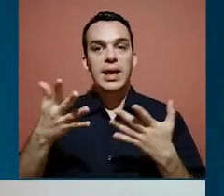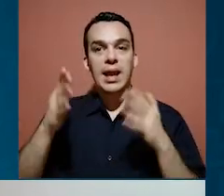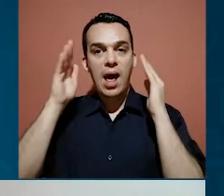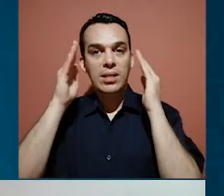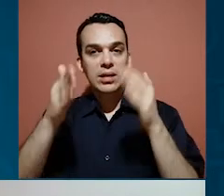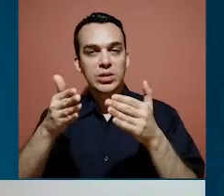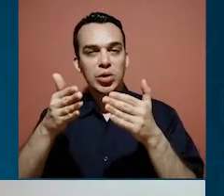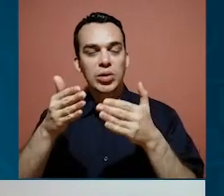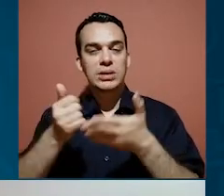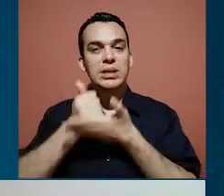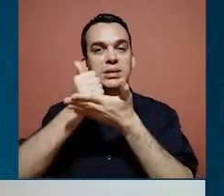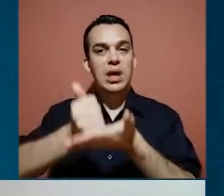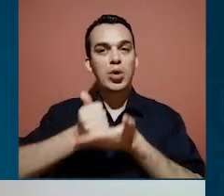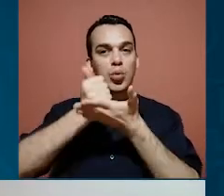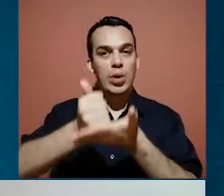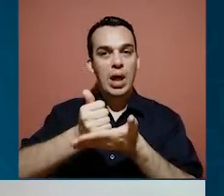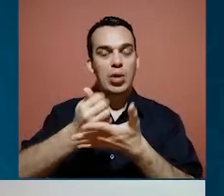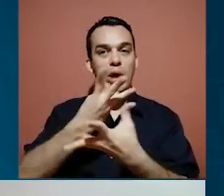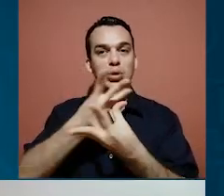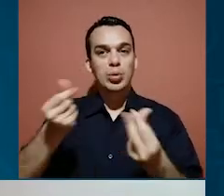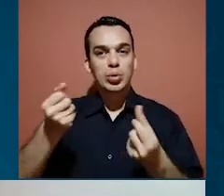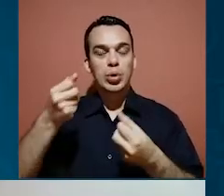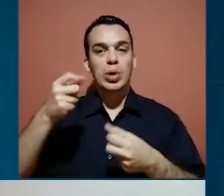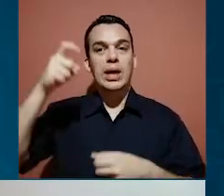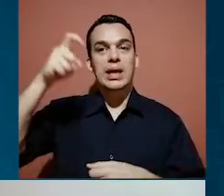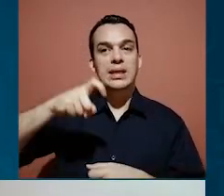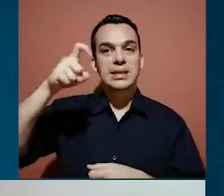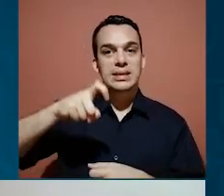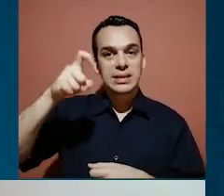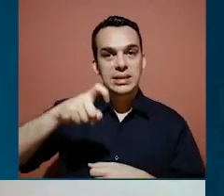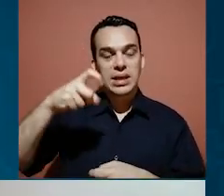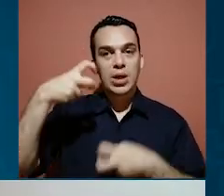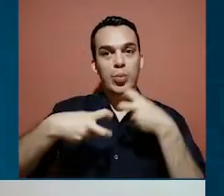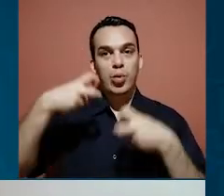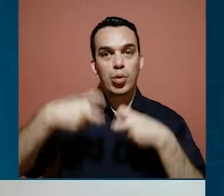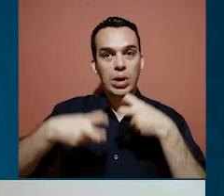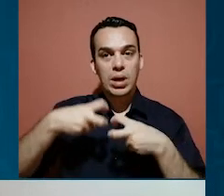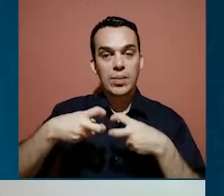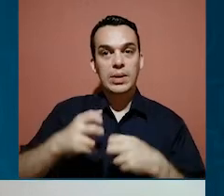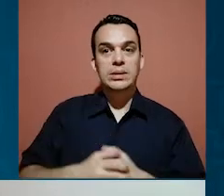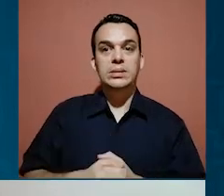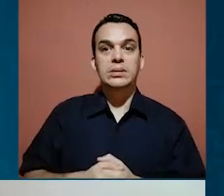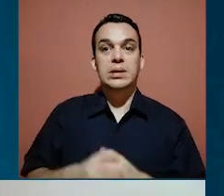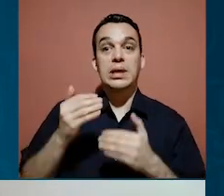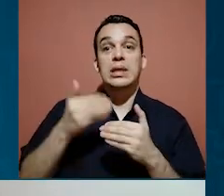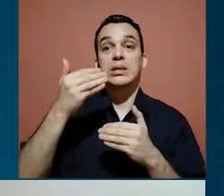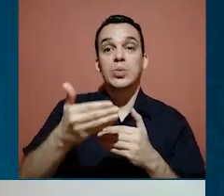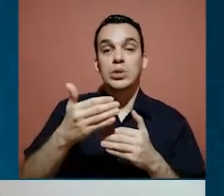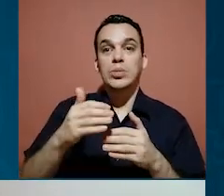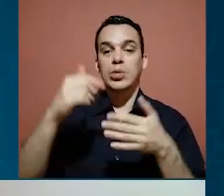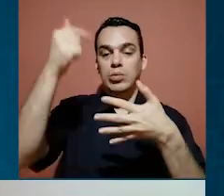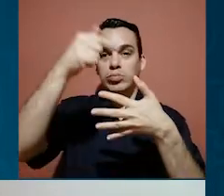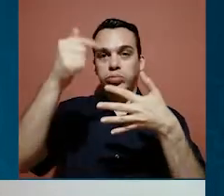la atención que se le está brindando, de la solución a sus necesidades, ¿verdad?, sus problemas. Entonces por eso luego